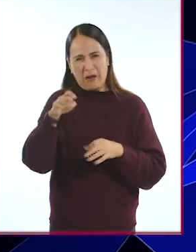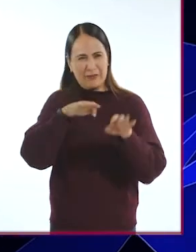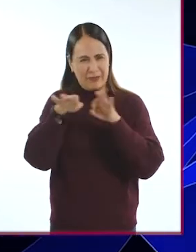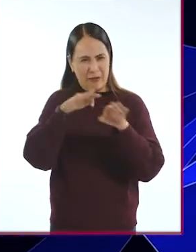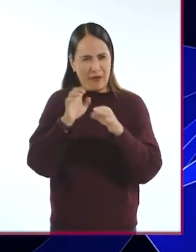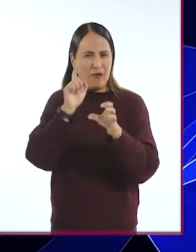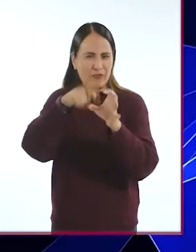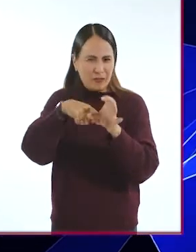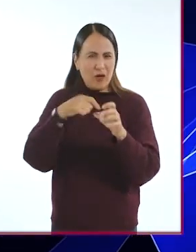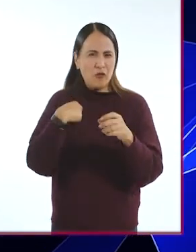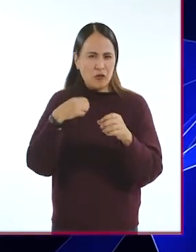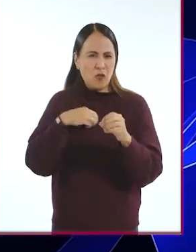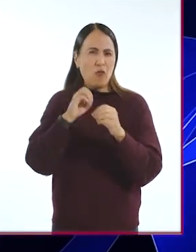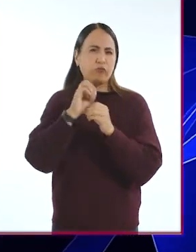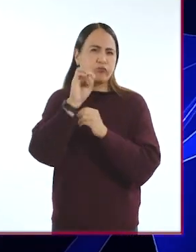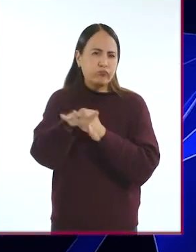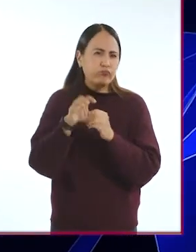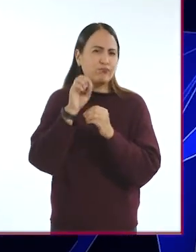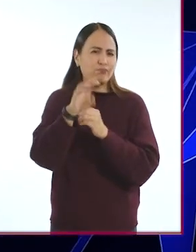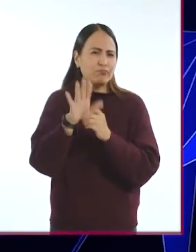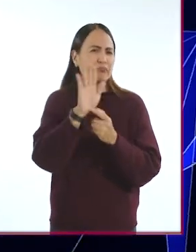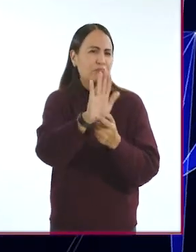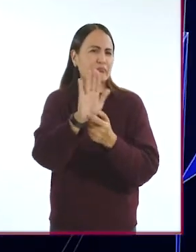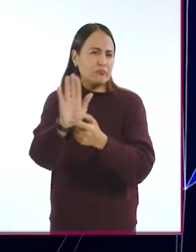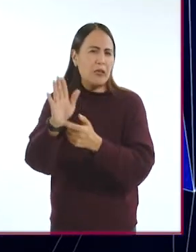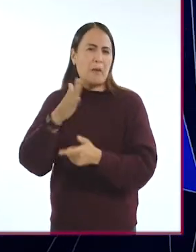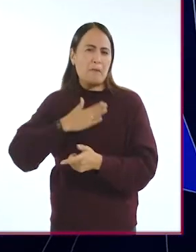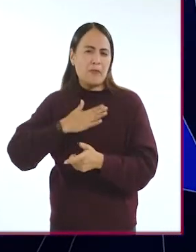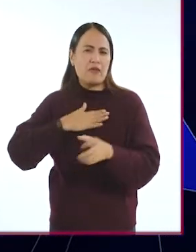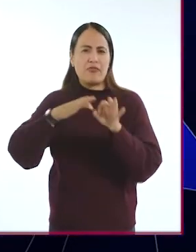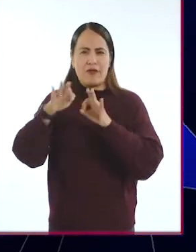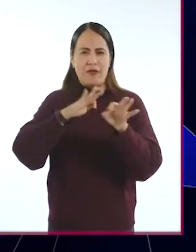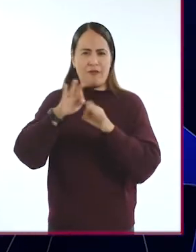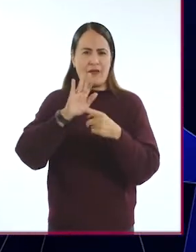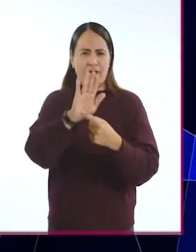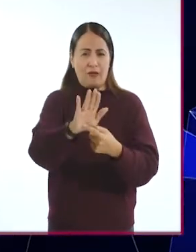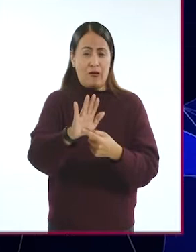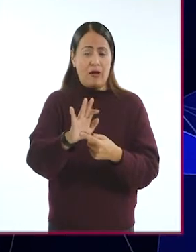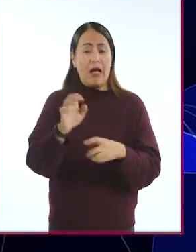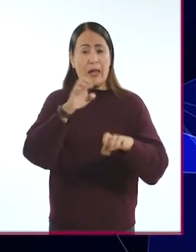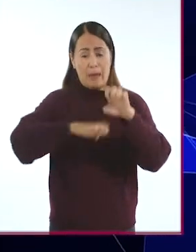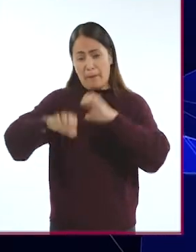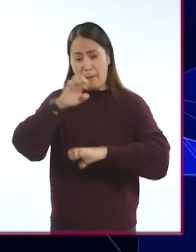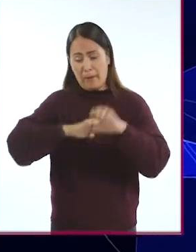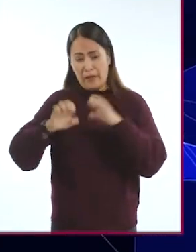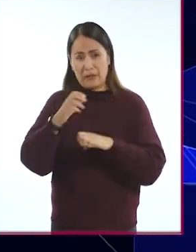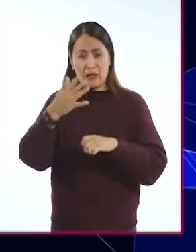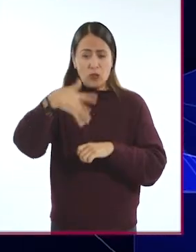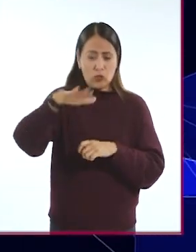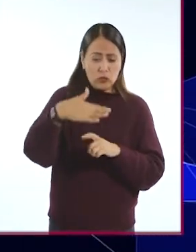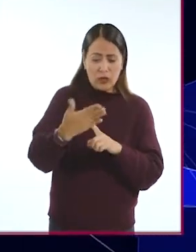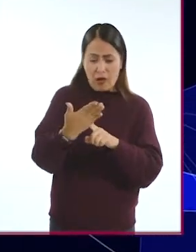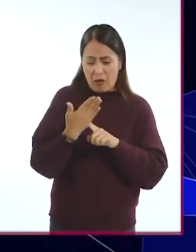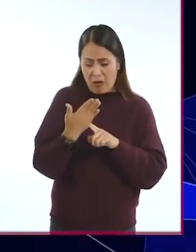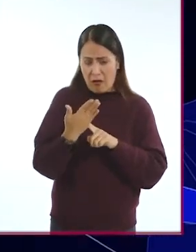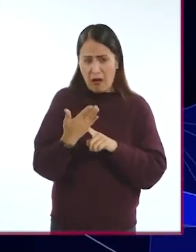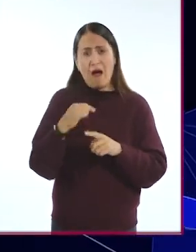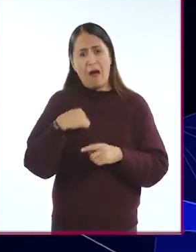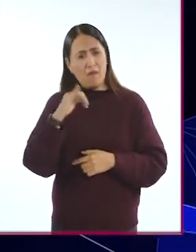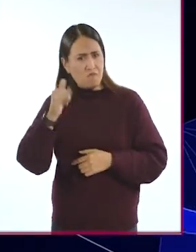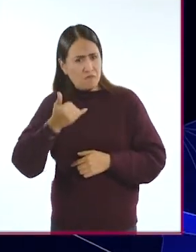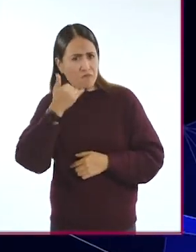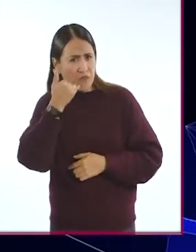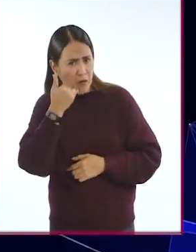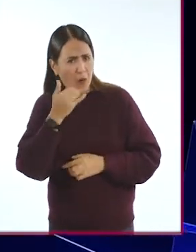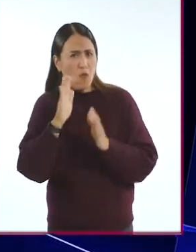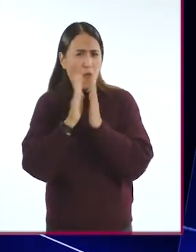pues ahí se dan cuenta, mando muestras y las empresas que requieren de mi trabajo, de pronto me andan hablando